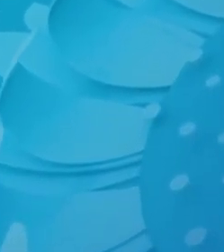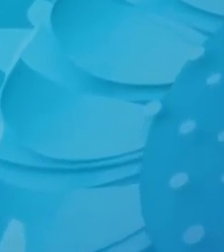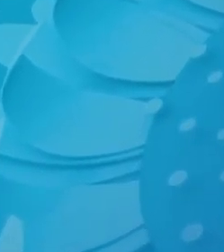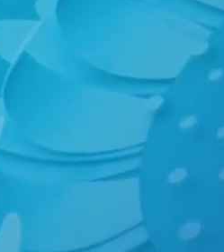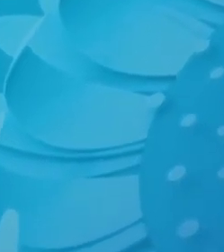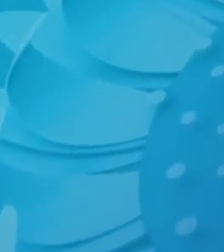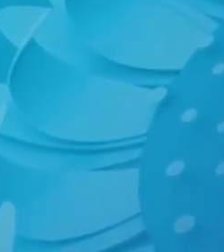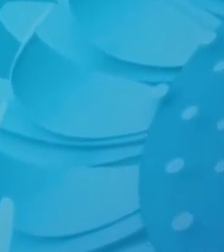¡Gracias! ¡Gracias! ¡Gracias!